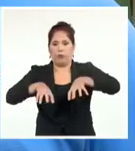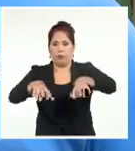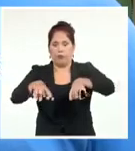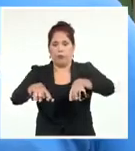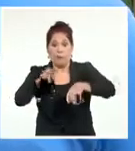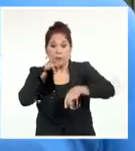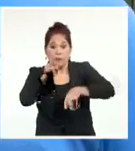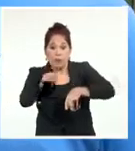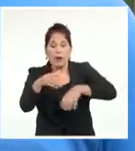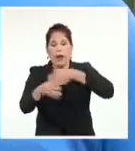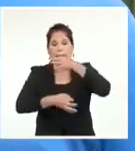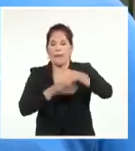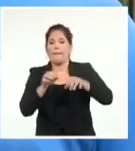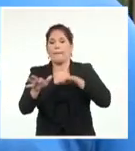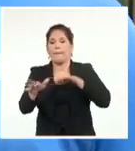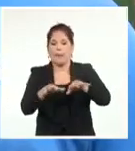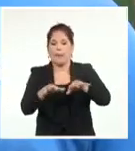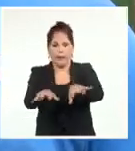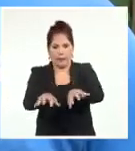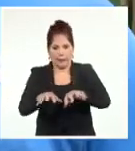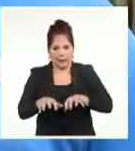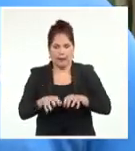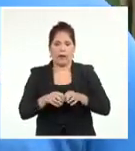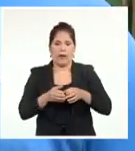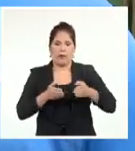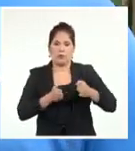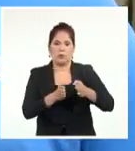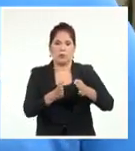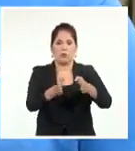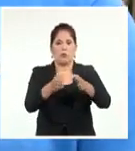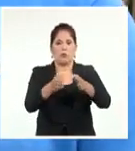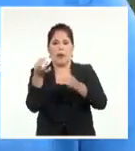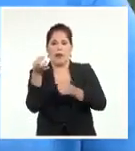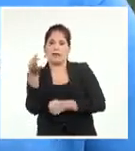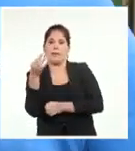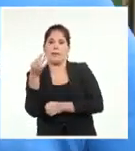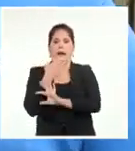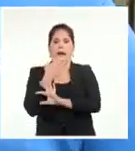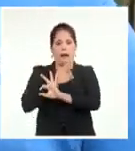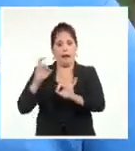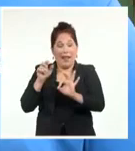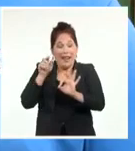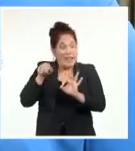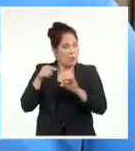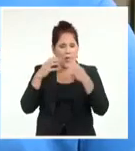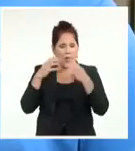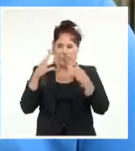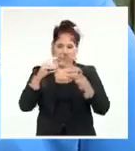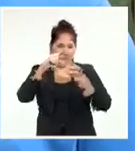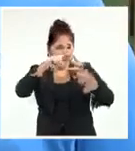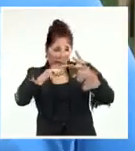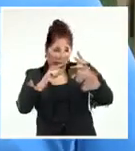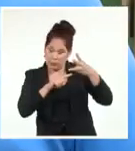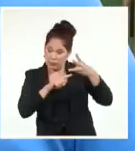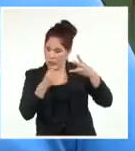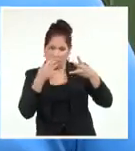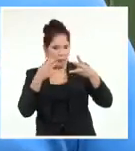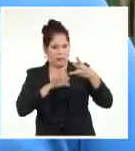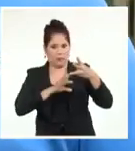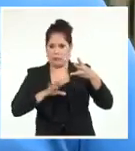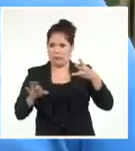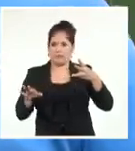expliqué a usted, desde preparación de tierra, el suco, la calidad de las semillas, eso tiene que hacer aldeo,